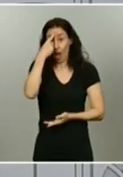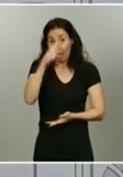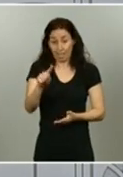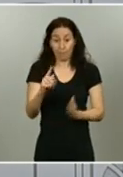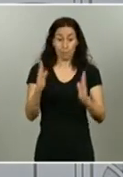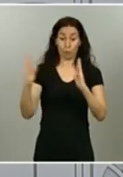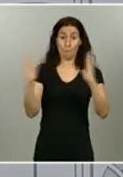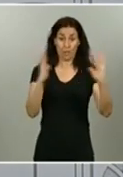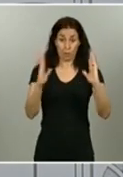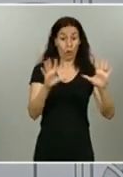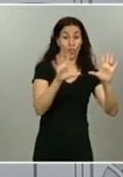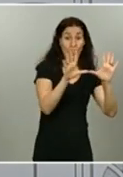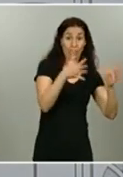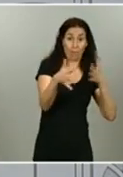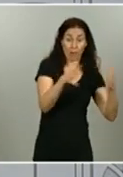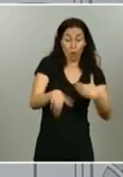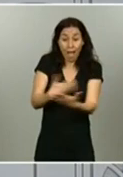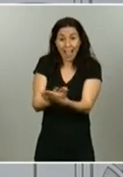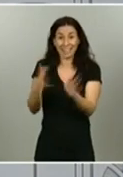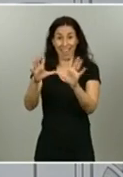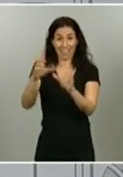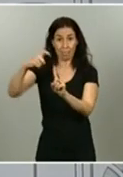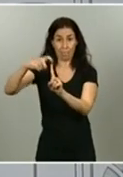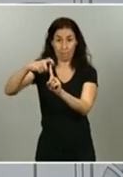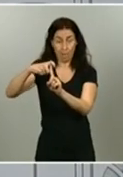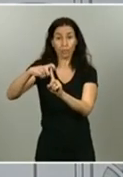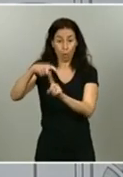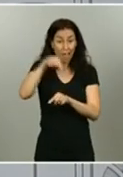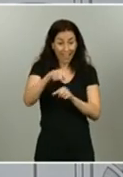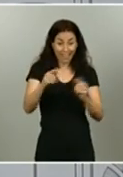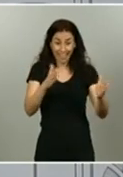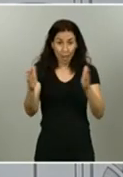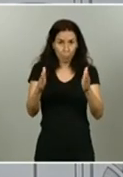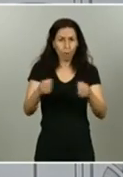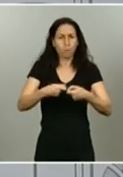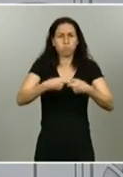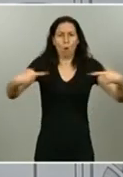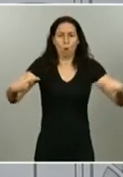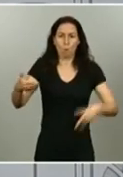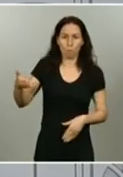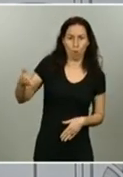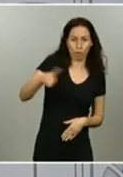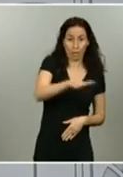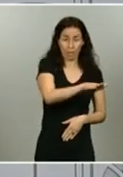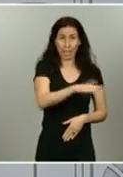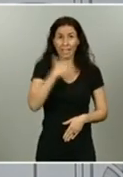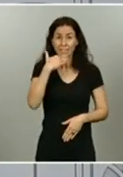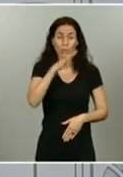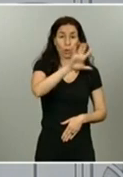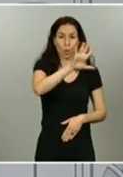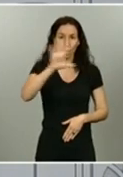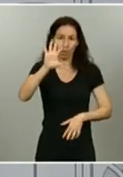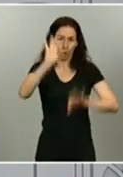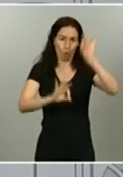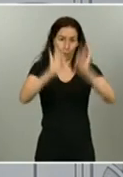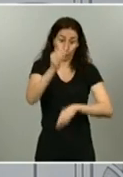ha habido un exceso importante de mortalidad la mortalidad ha sido un 55% más